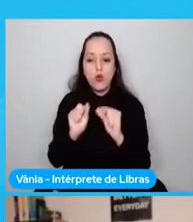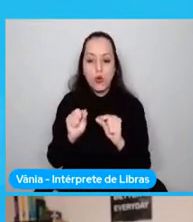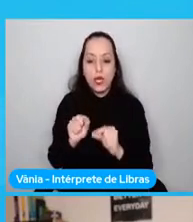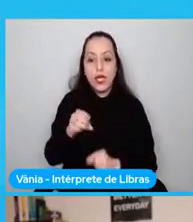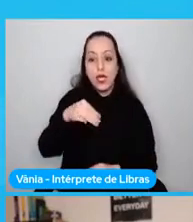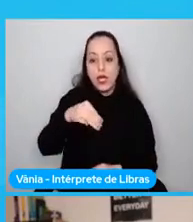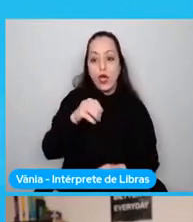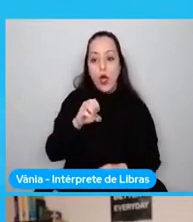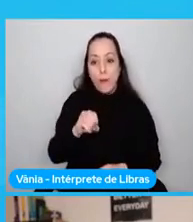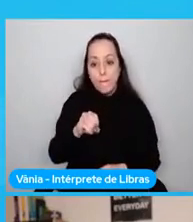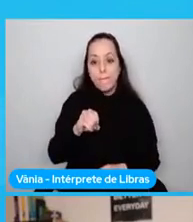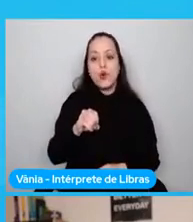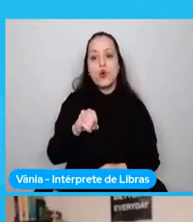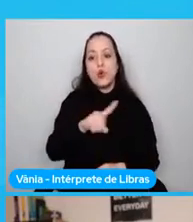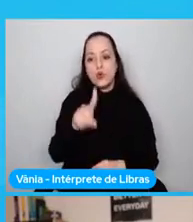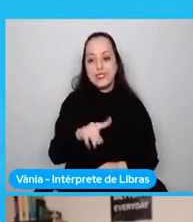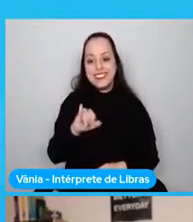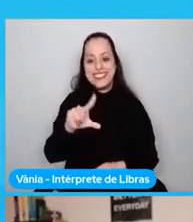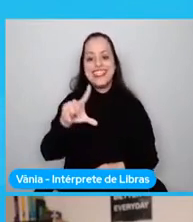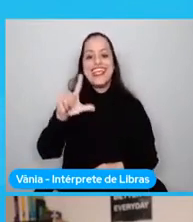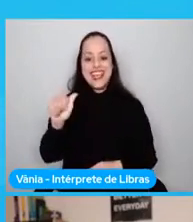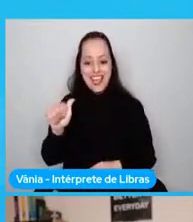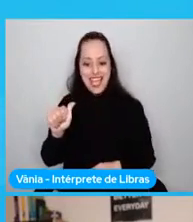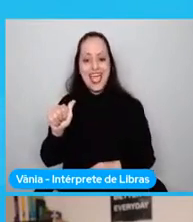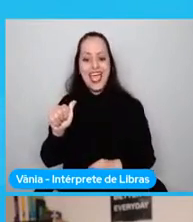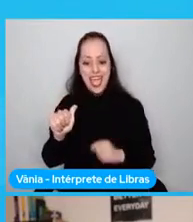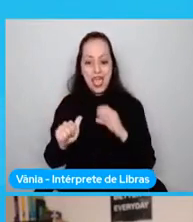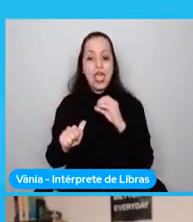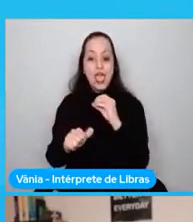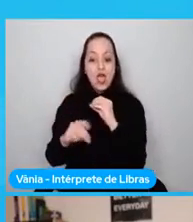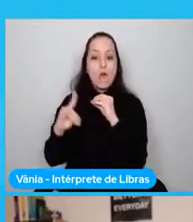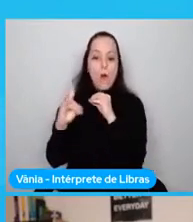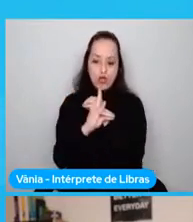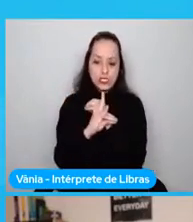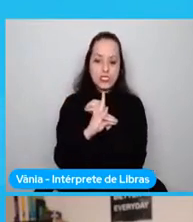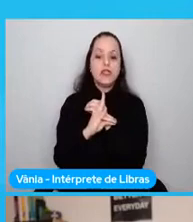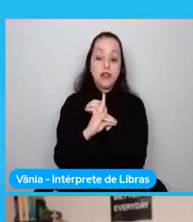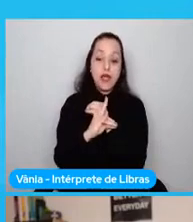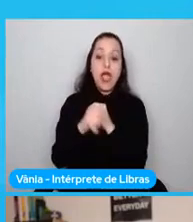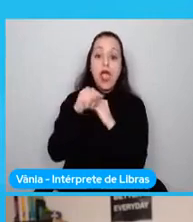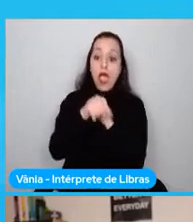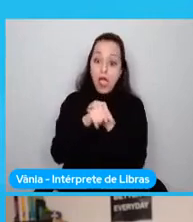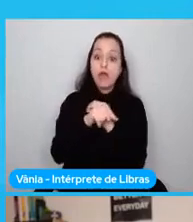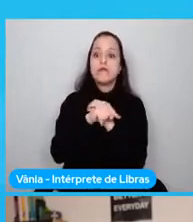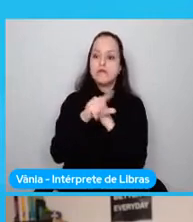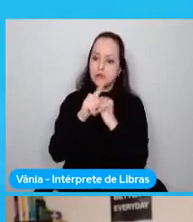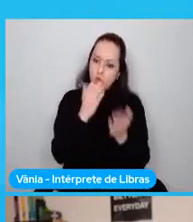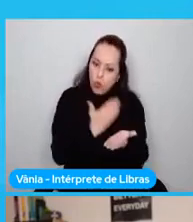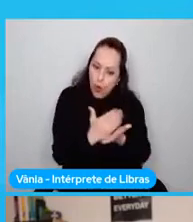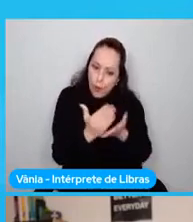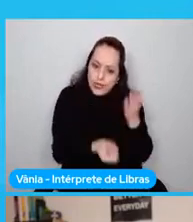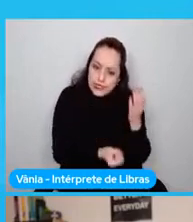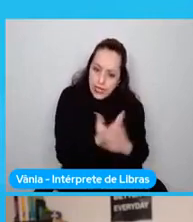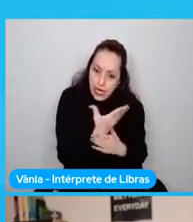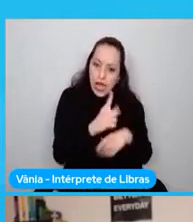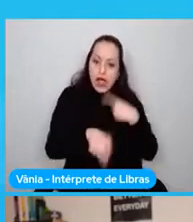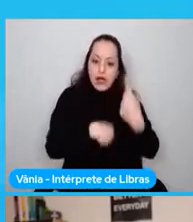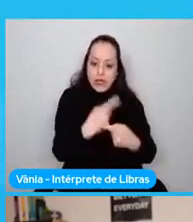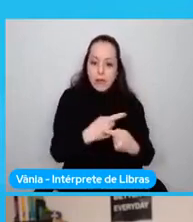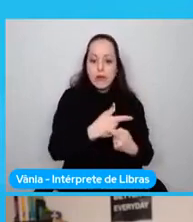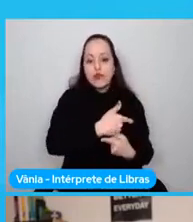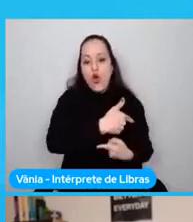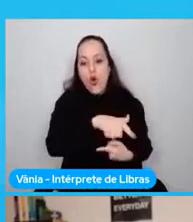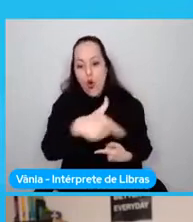y fue luego asimilada y soportada por diferentes browsers que son diferentes